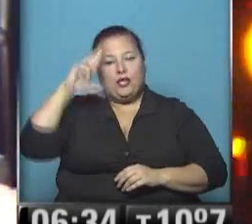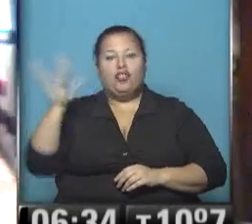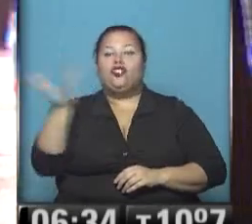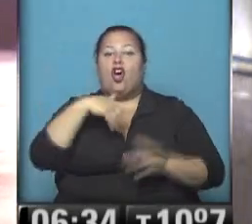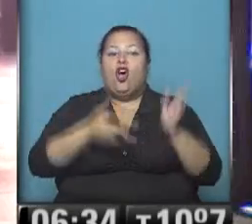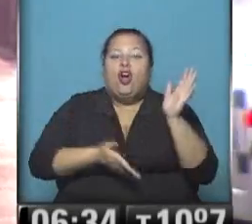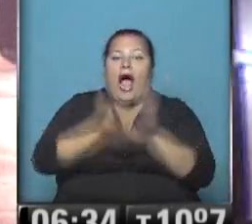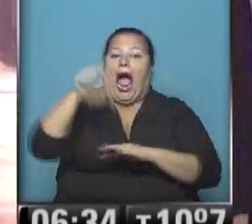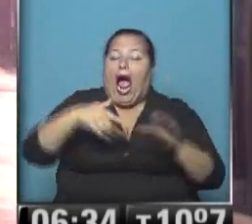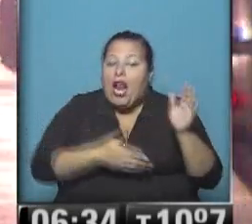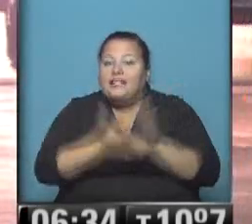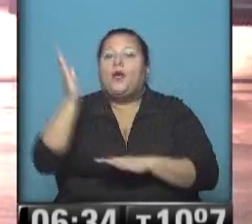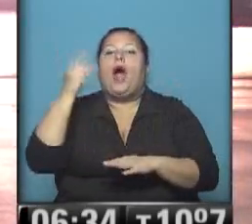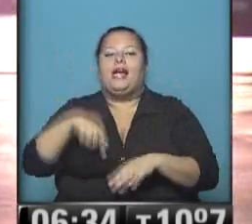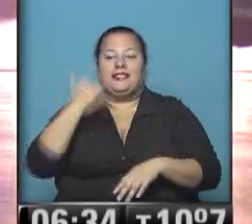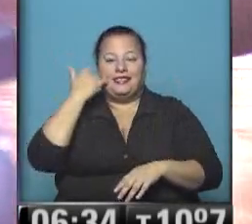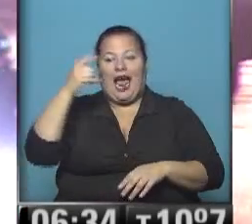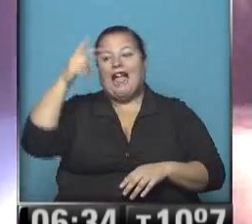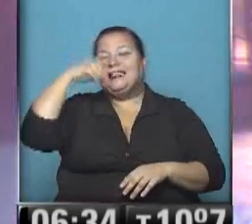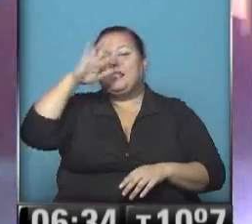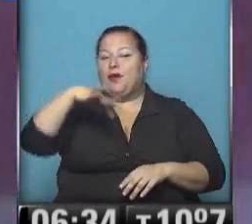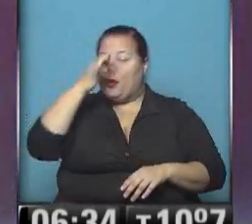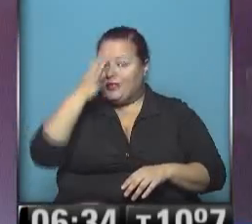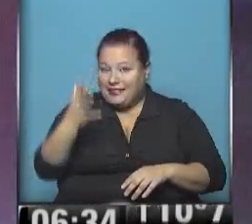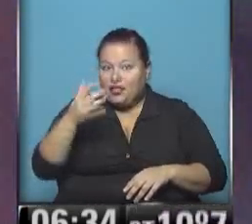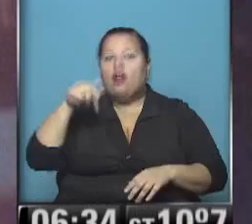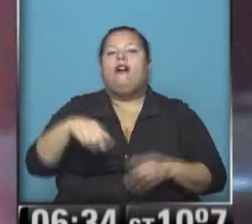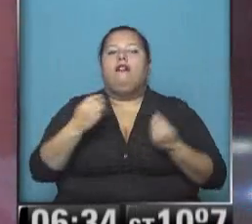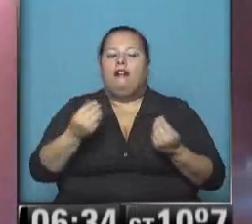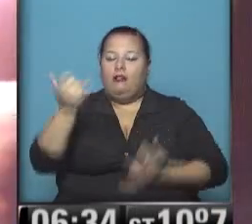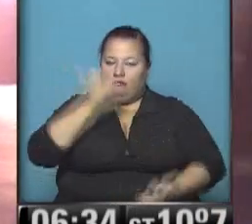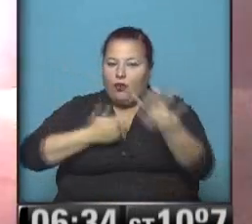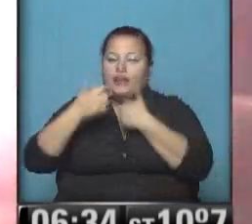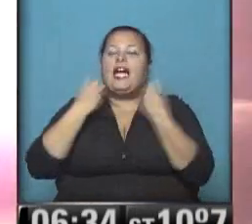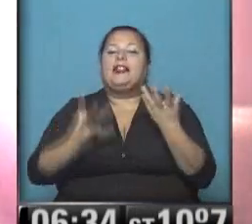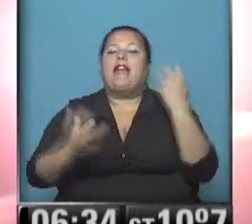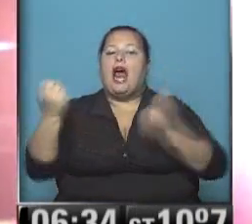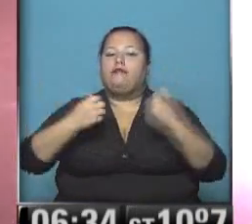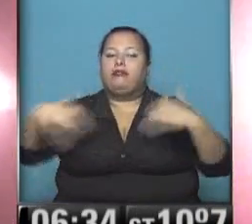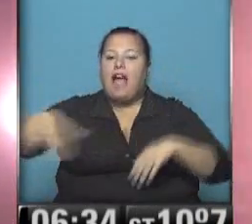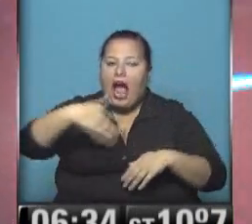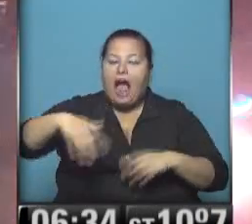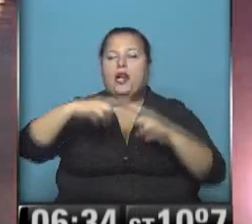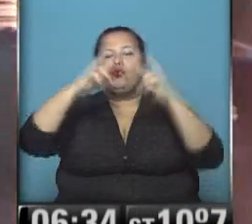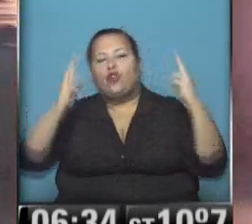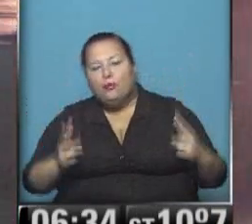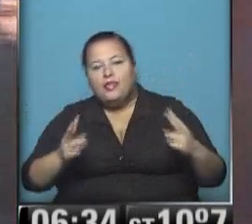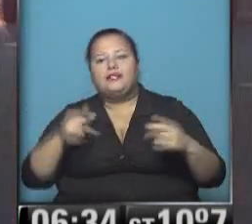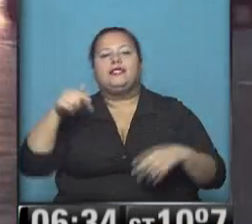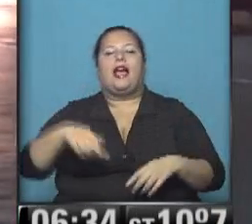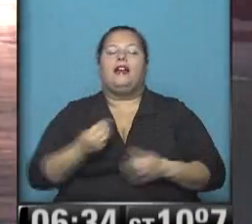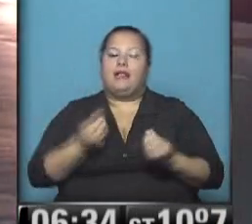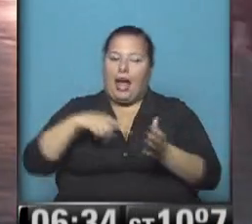están por salir en este momento cuando pasaron 34 minutos de las 6 de la mañana contanos el tránsito y los accesos a Capital